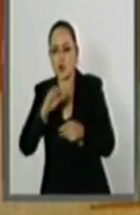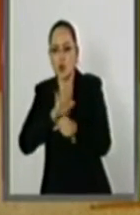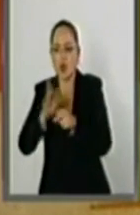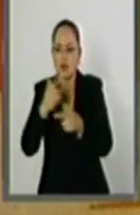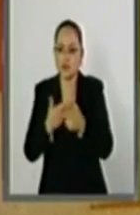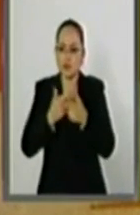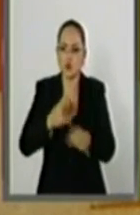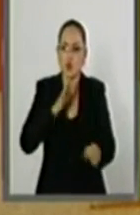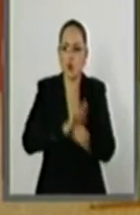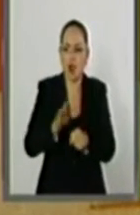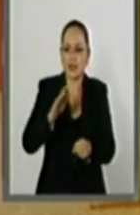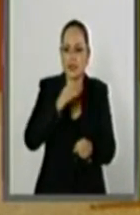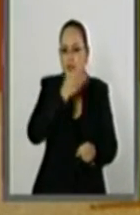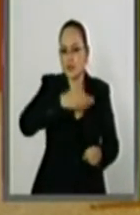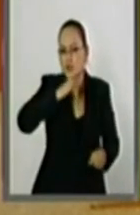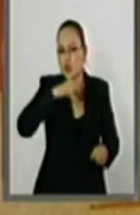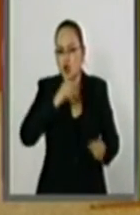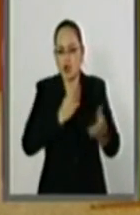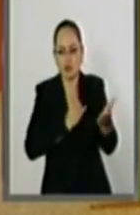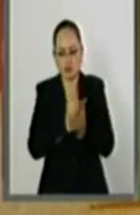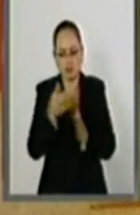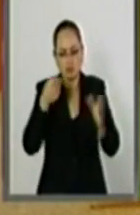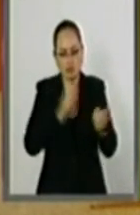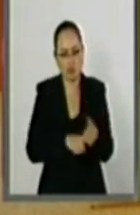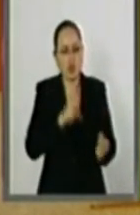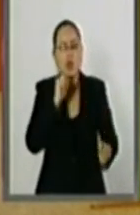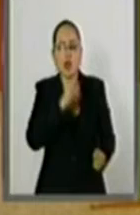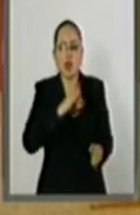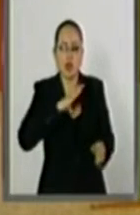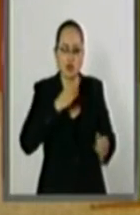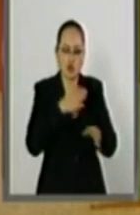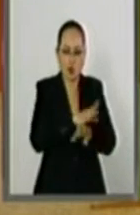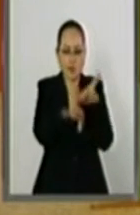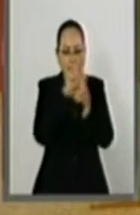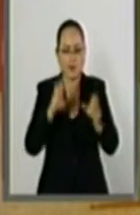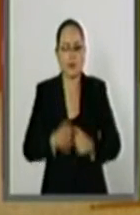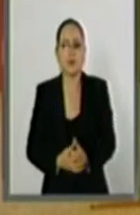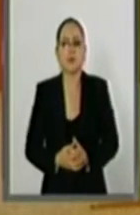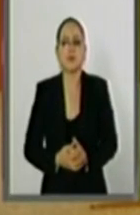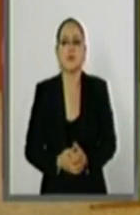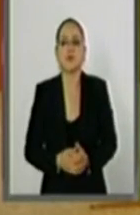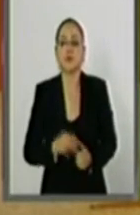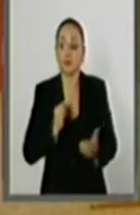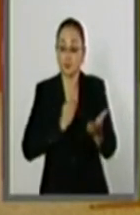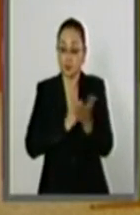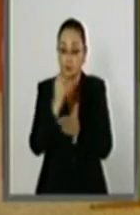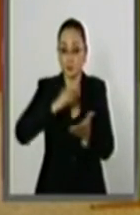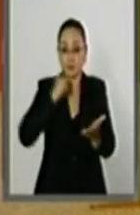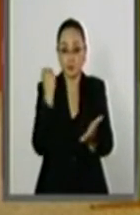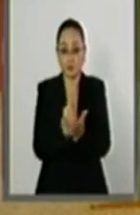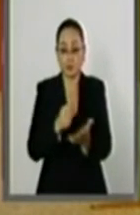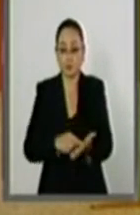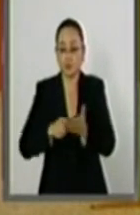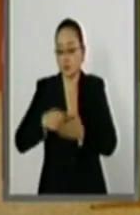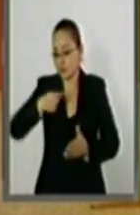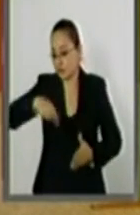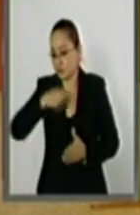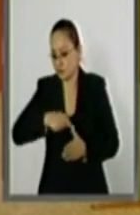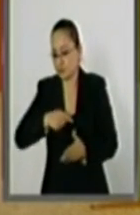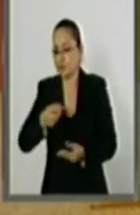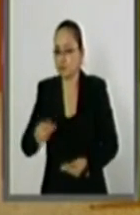impugnación en contra de decisiones adoptadas en esta materia. De aprobarse este dictamen, estaremos